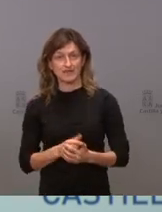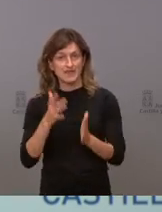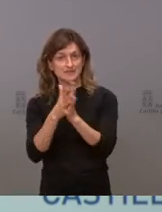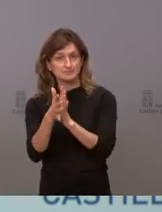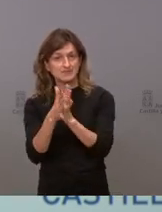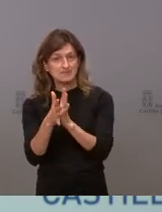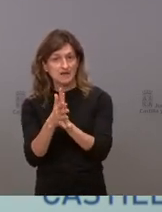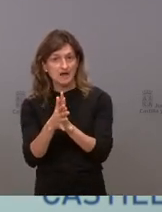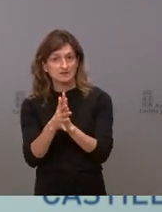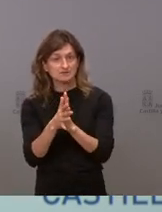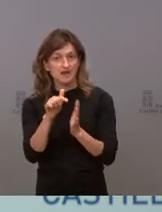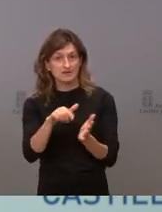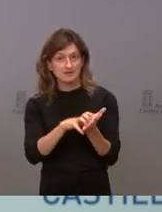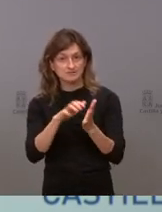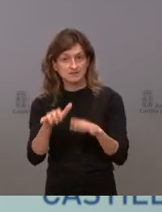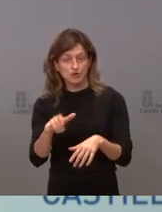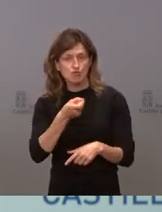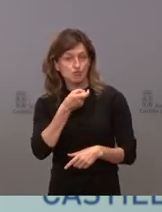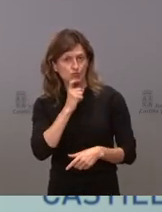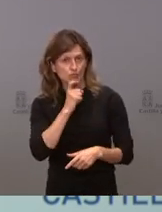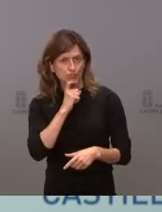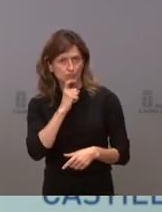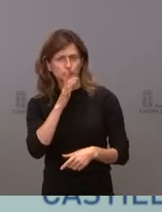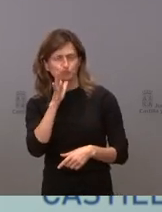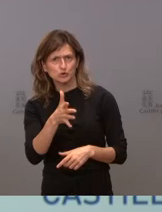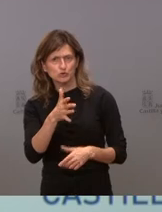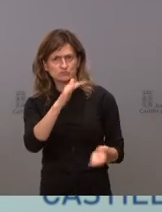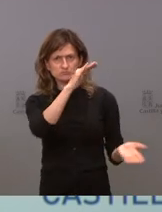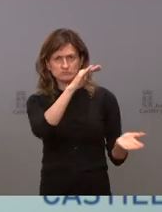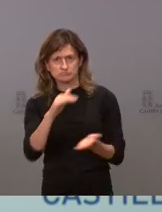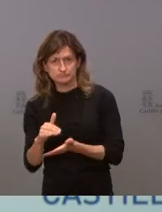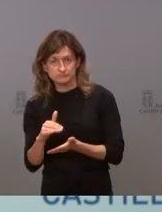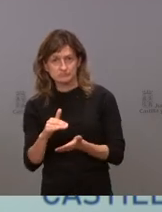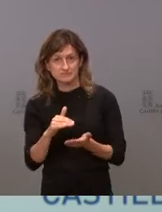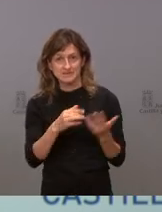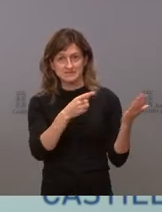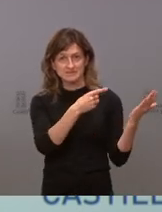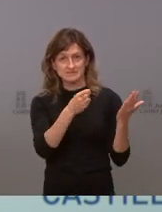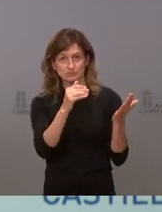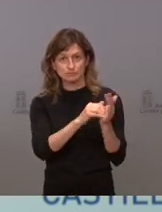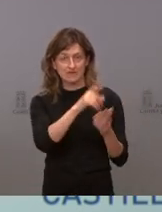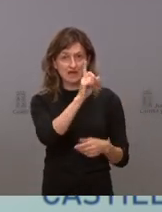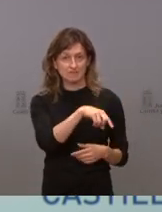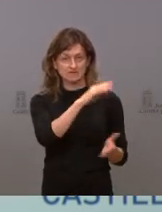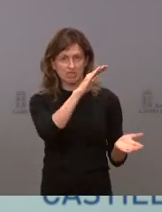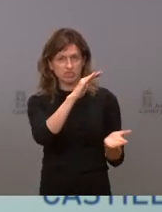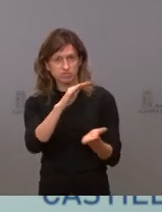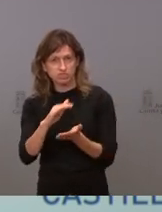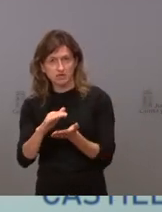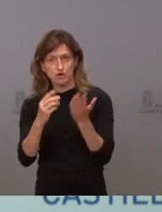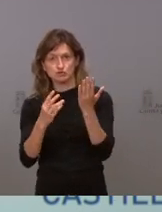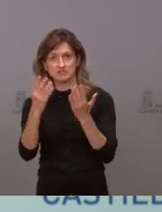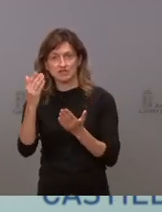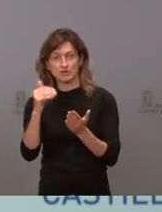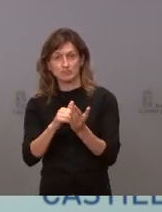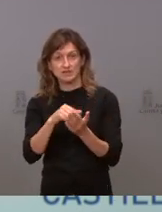explicar cómo y por qué hemos pasado de un ritmo de 600.000 mensuales a un ritmo de 85.000